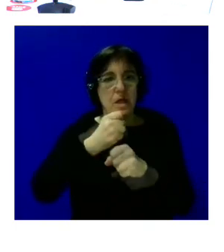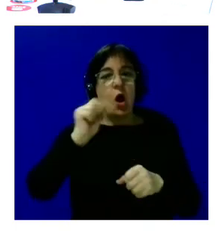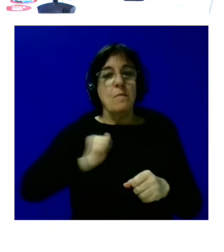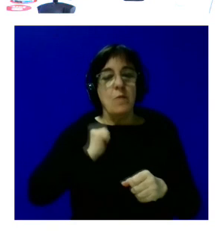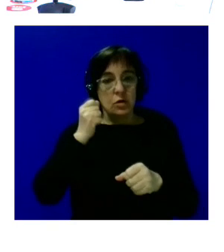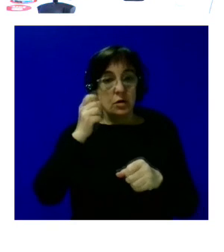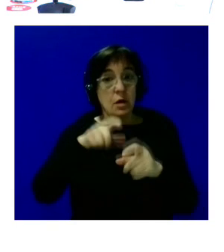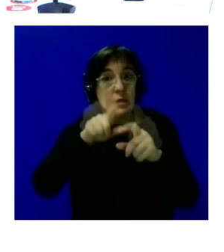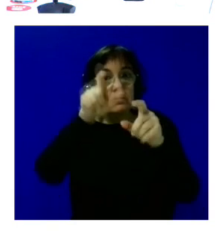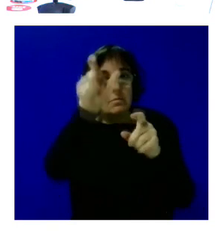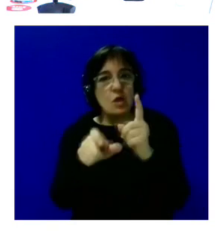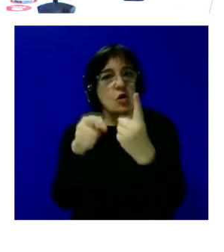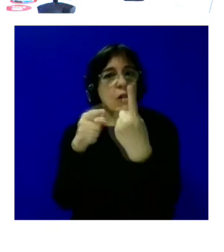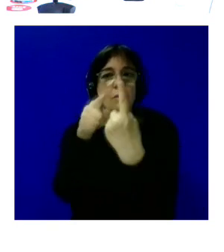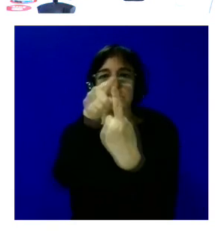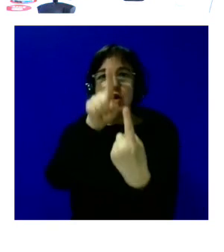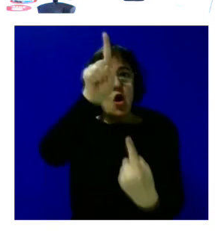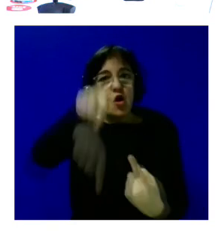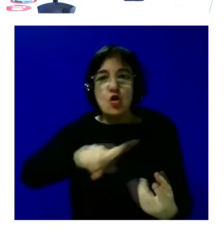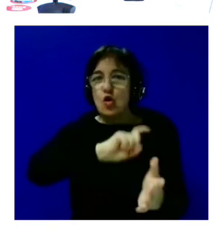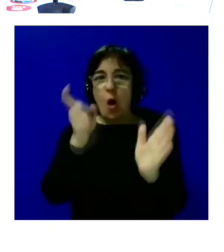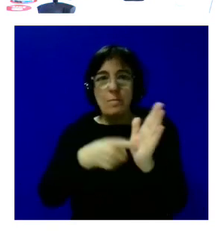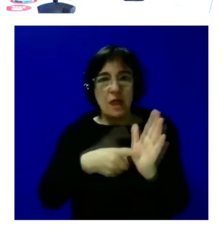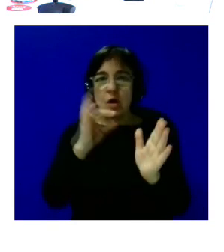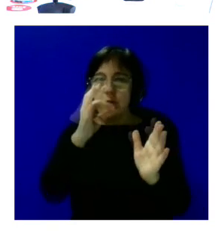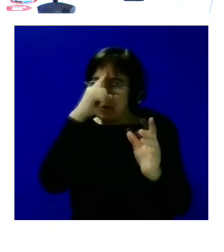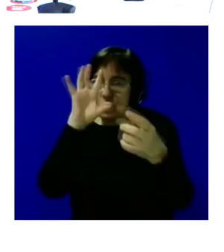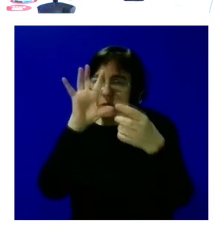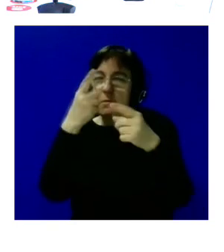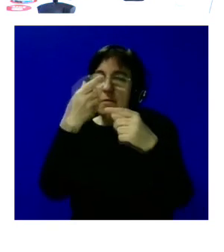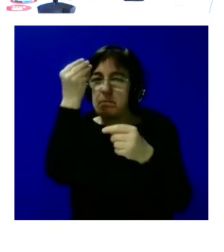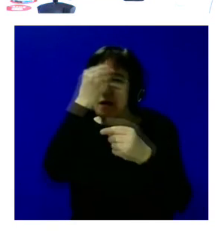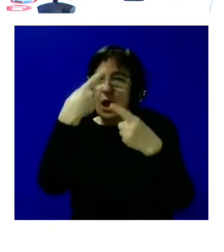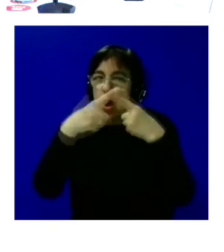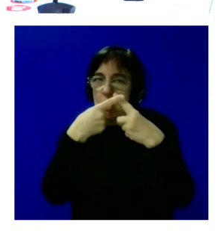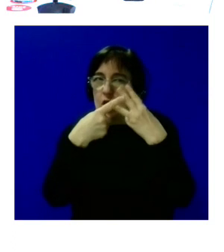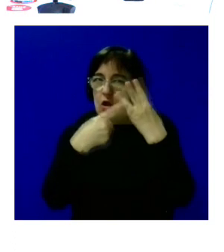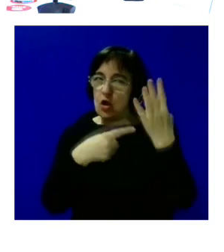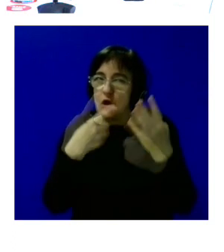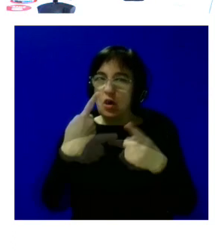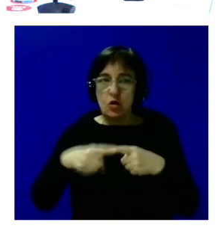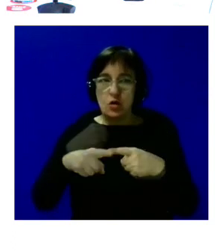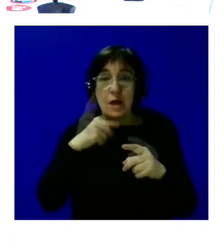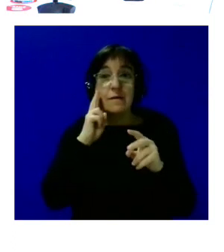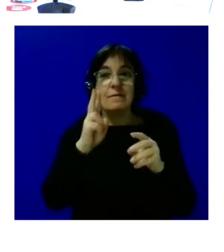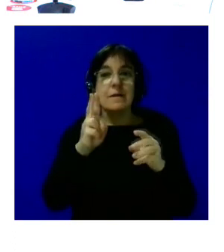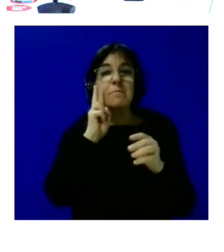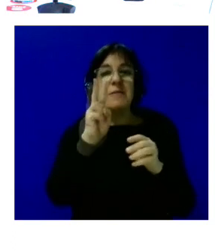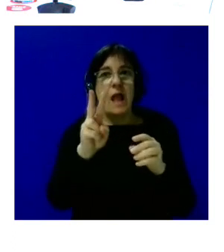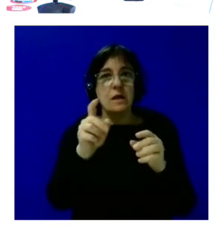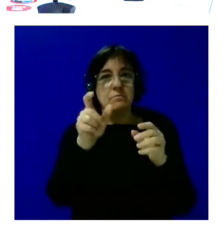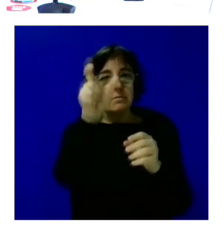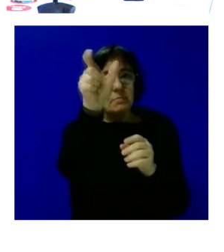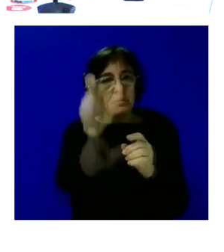global y hay muchos aspectos que hay que tener en cuenta y por otra parte también tenemos que mirar a las personas desde ese